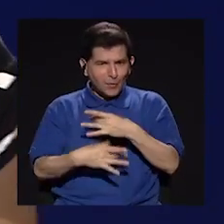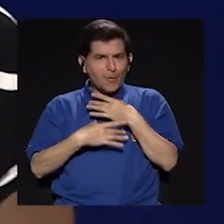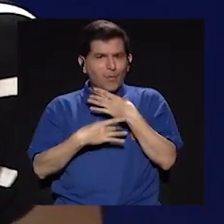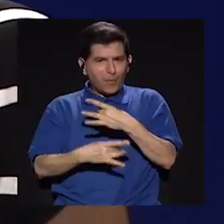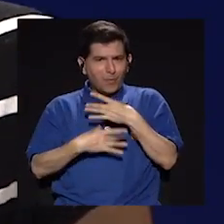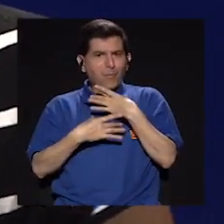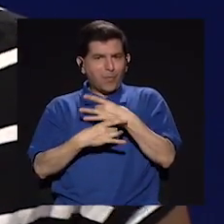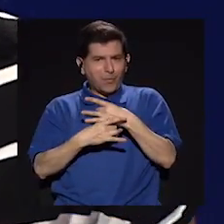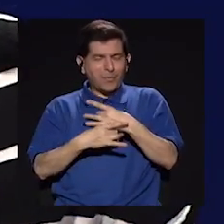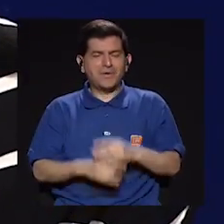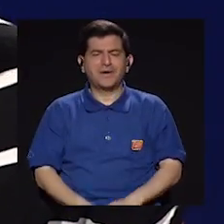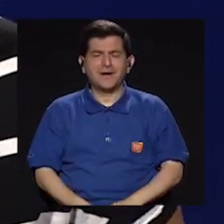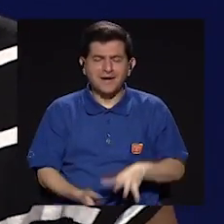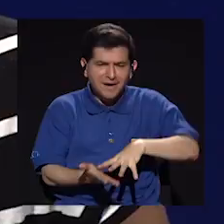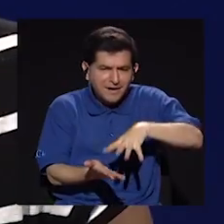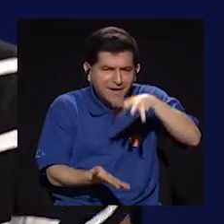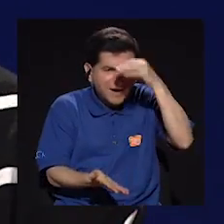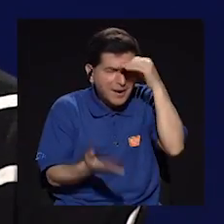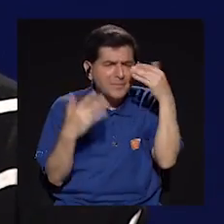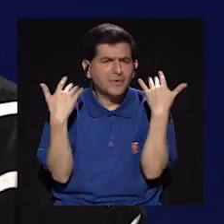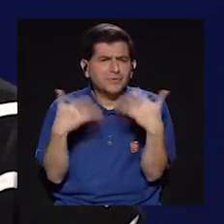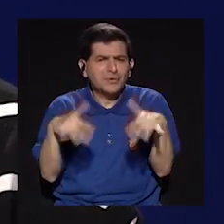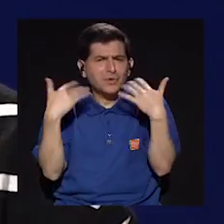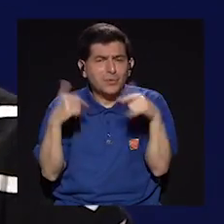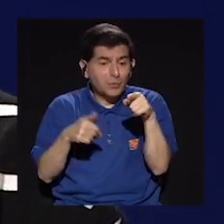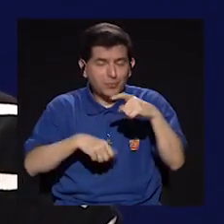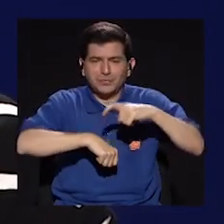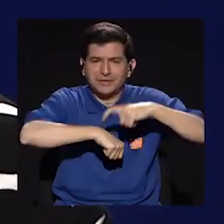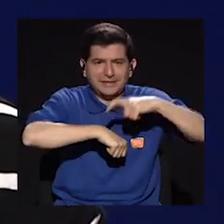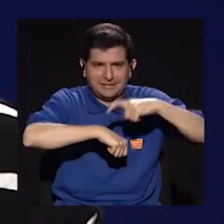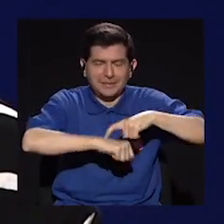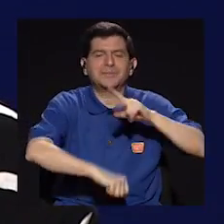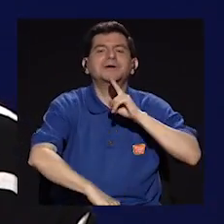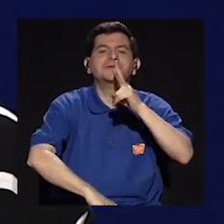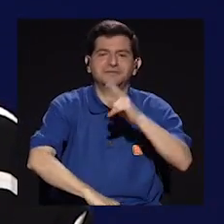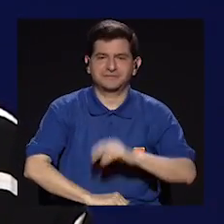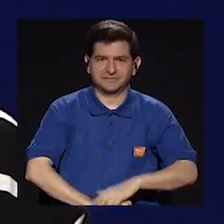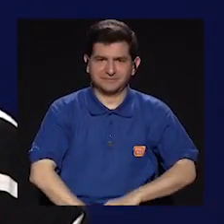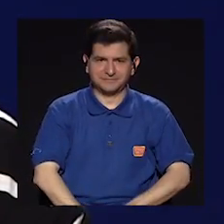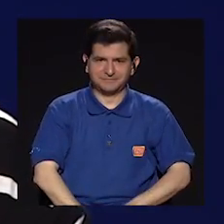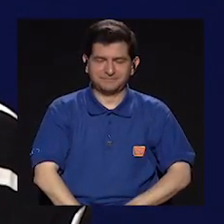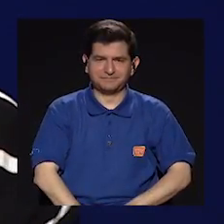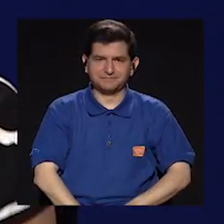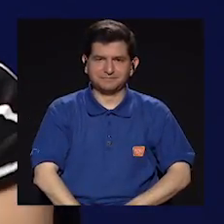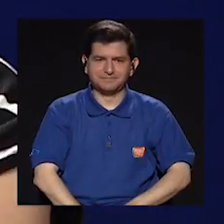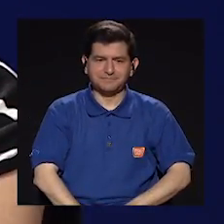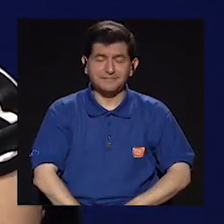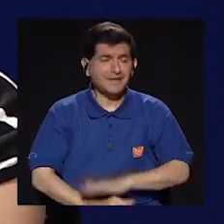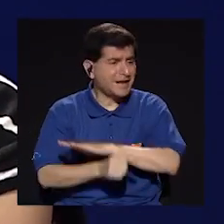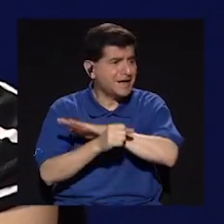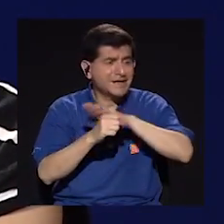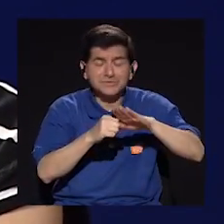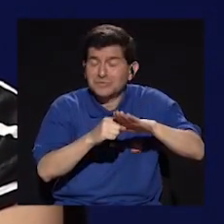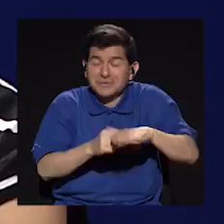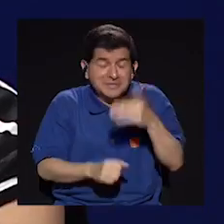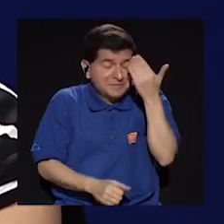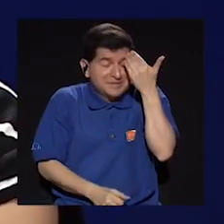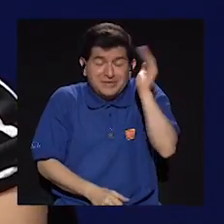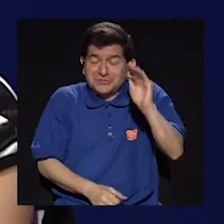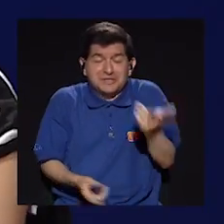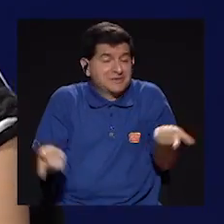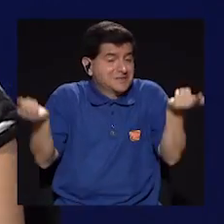muy interesante. Creo que aprendes muchísimo de esa etapa, la verdad, porque es completamente